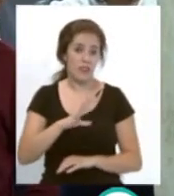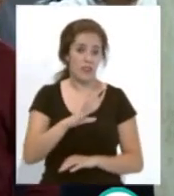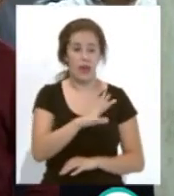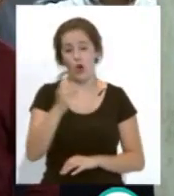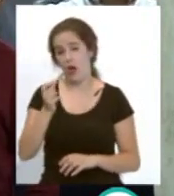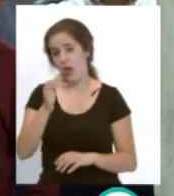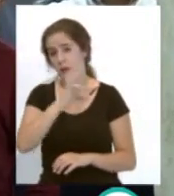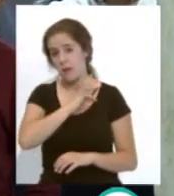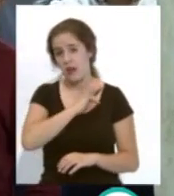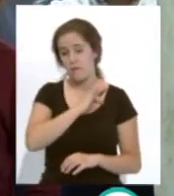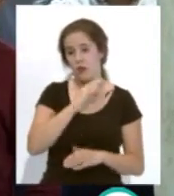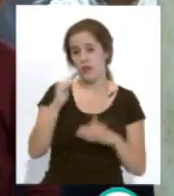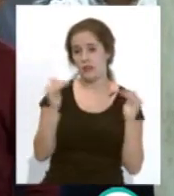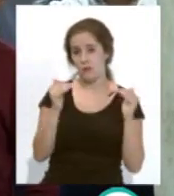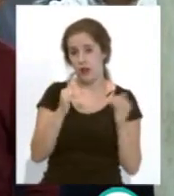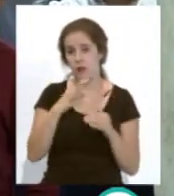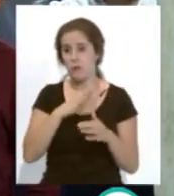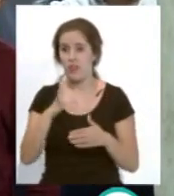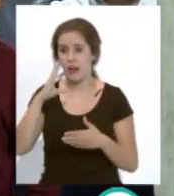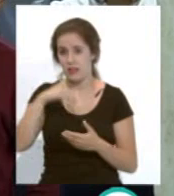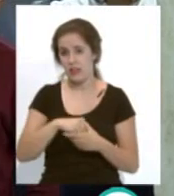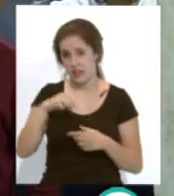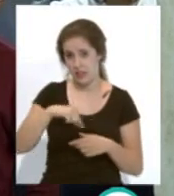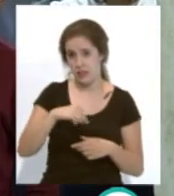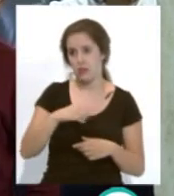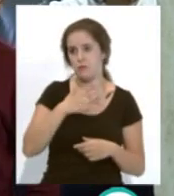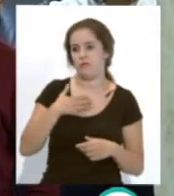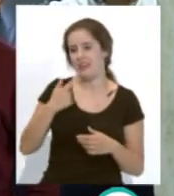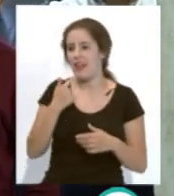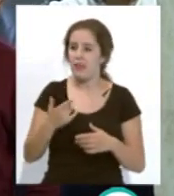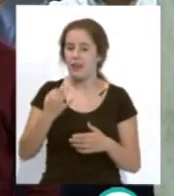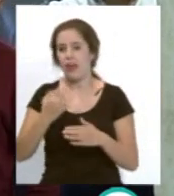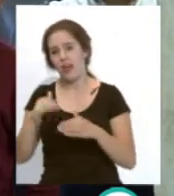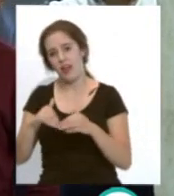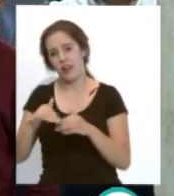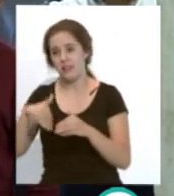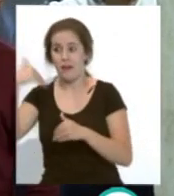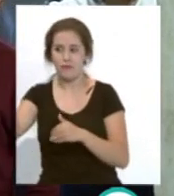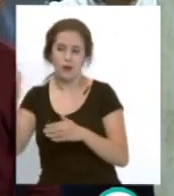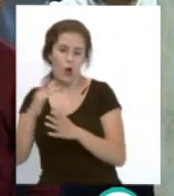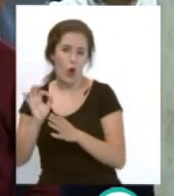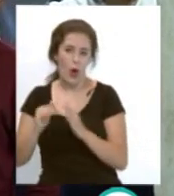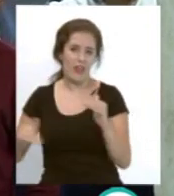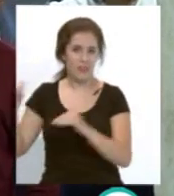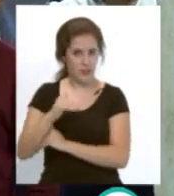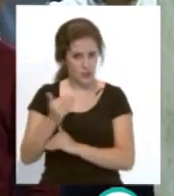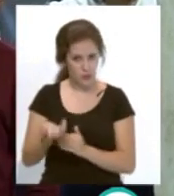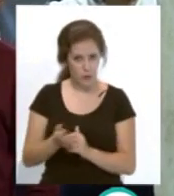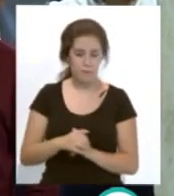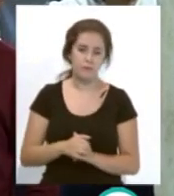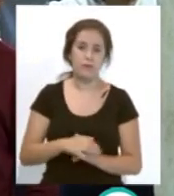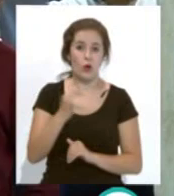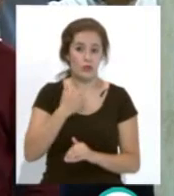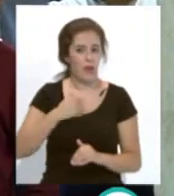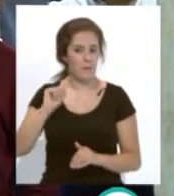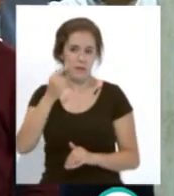premio como mejor jugador de la temporada pudiera estar aquí porque sería señal de que estarían disputando la promoción de ascenso o estuviesen celebrando que ya